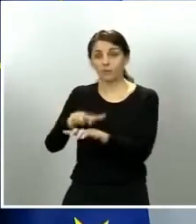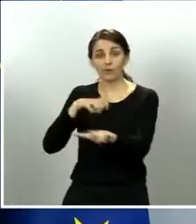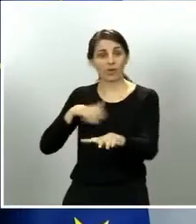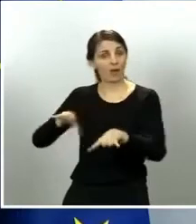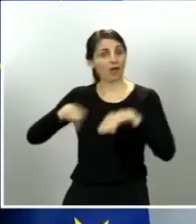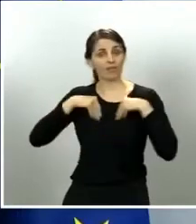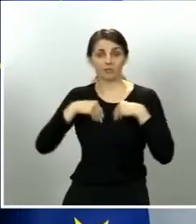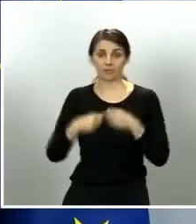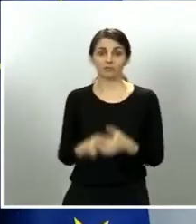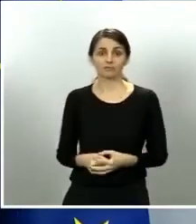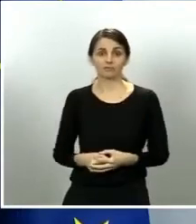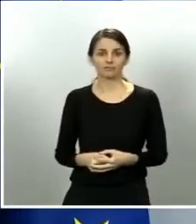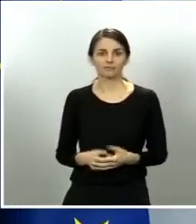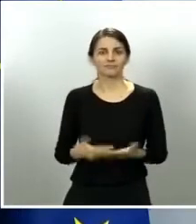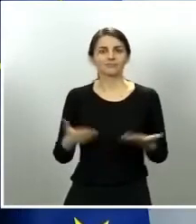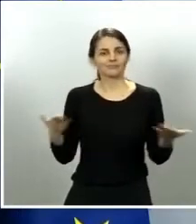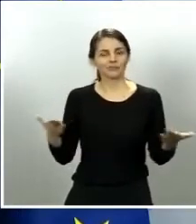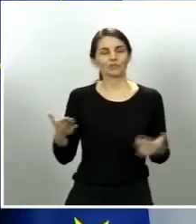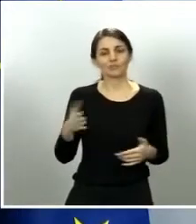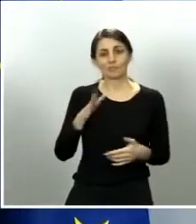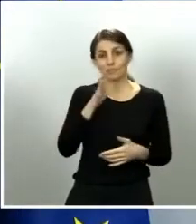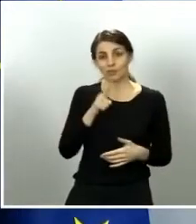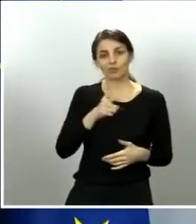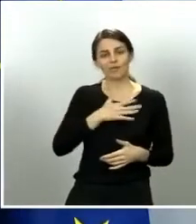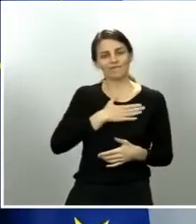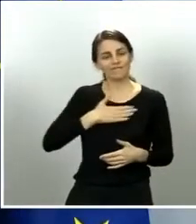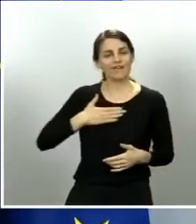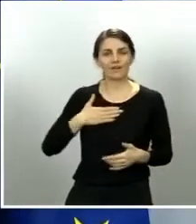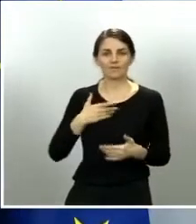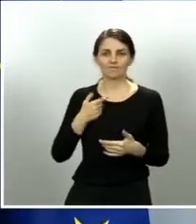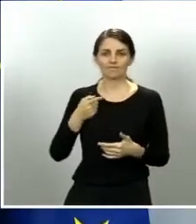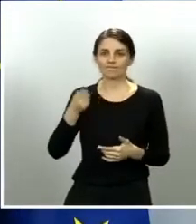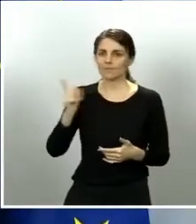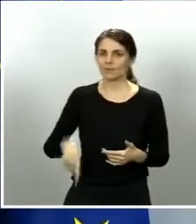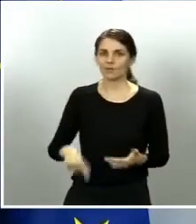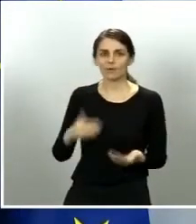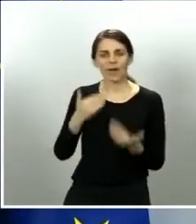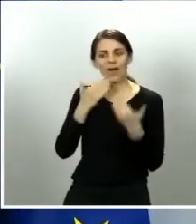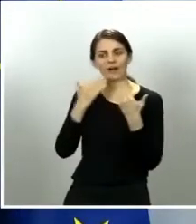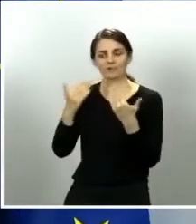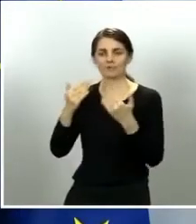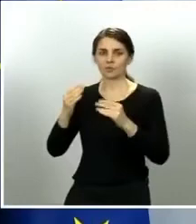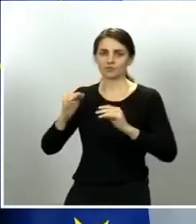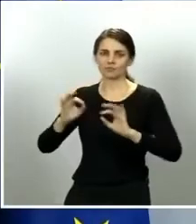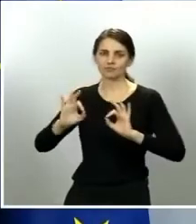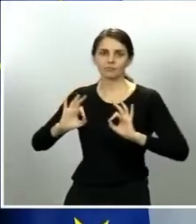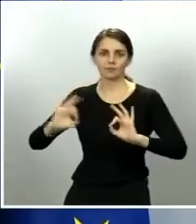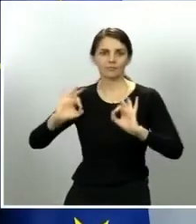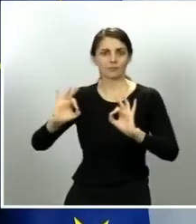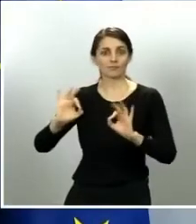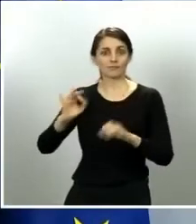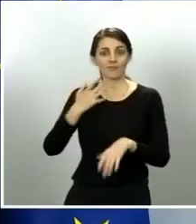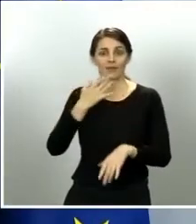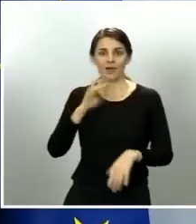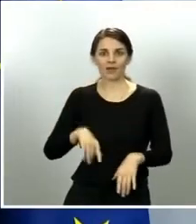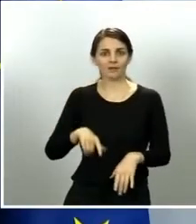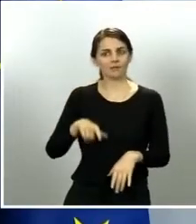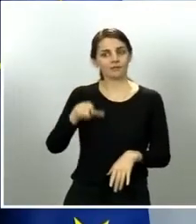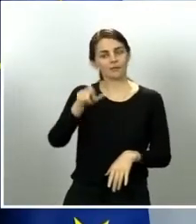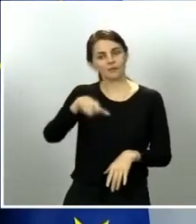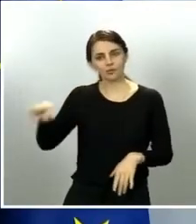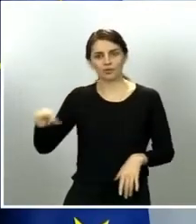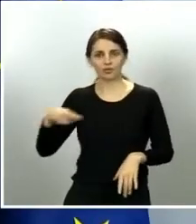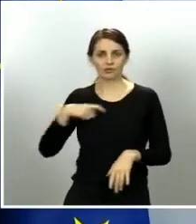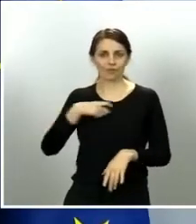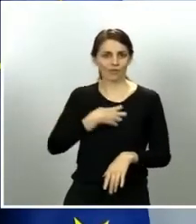Y en ese sentido quiero también dar un agradecimiento expreso al conjunto de funcionarios de prisiones que